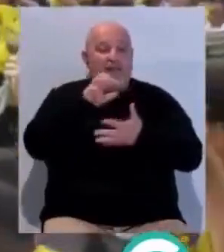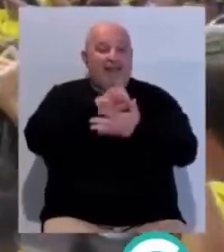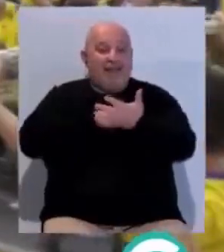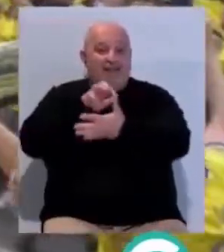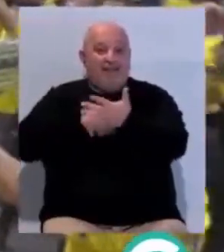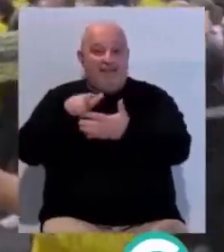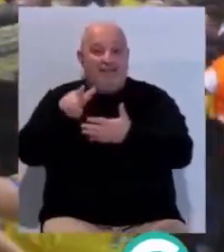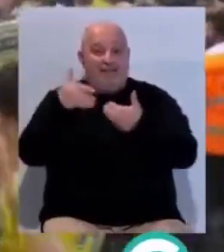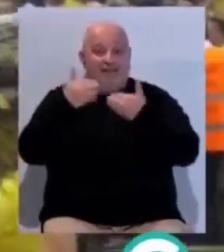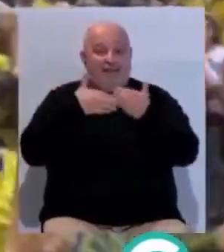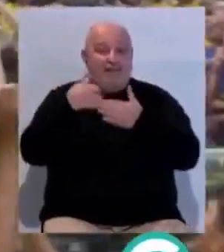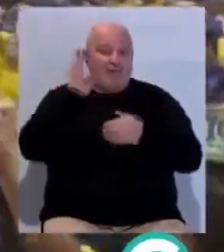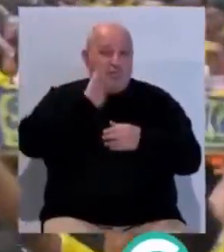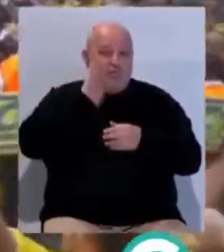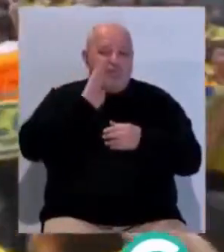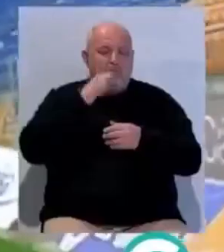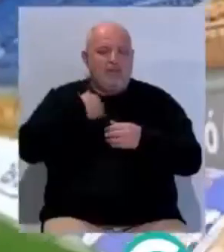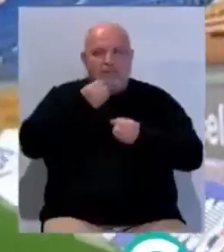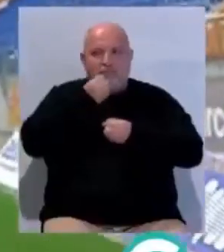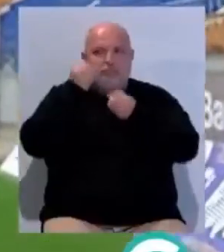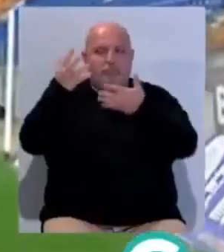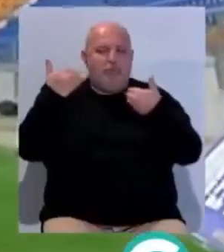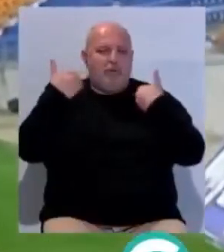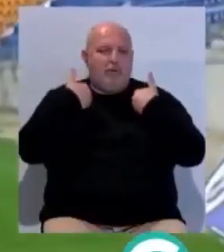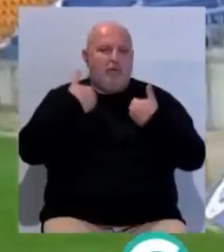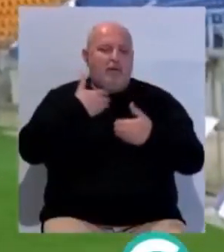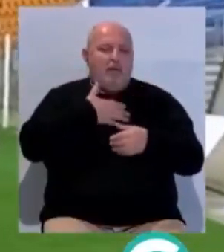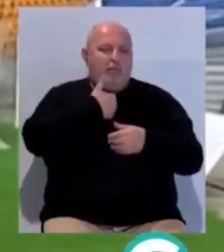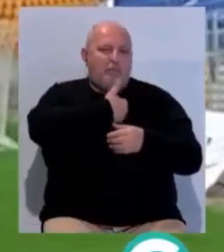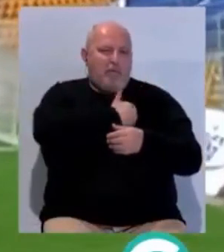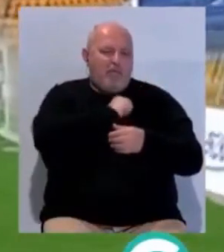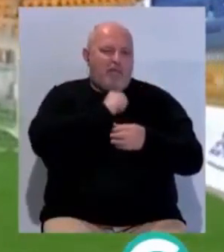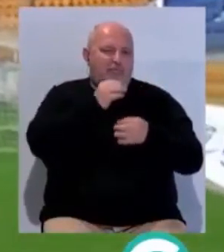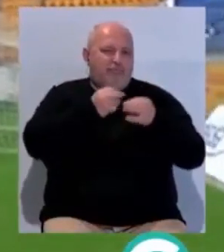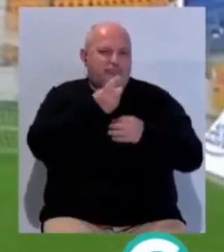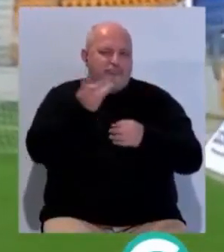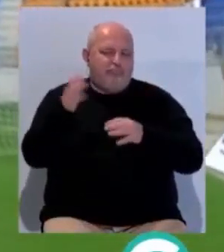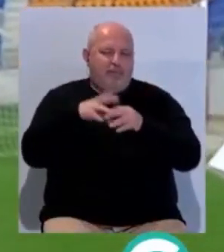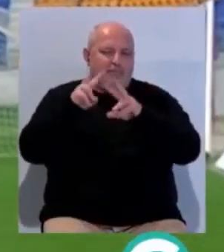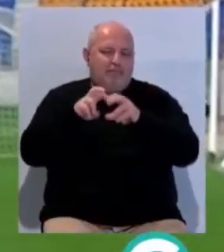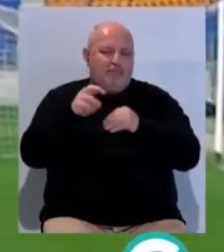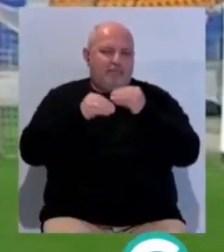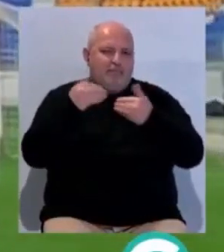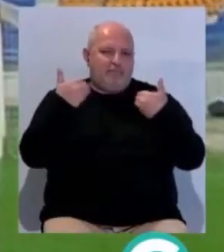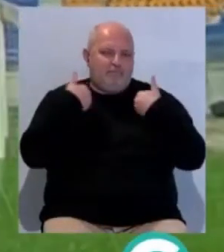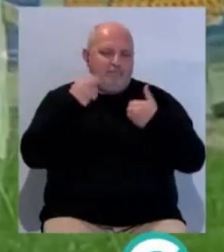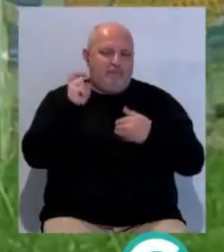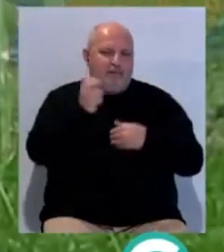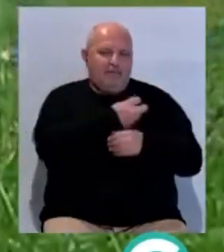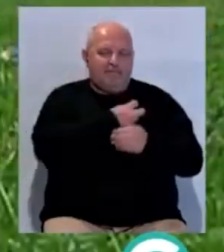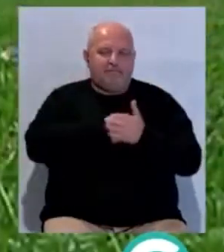estas acciones delictivas han sido puestas en conocimiento de las autoridades competentes para que se depuren las